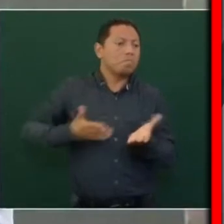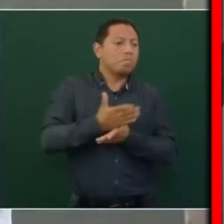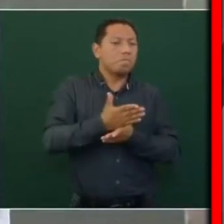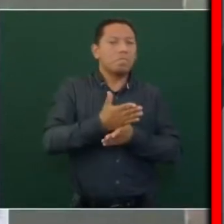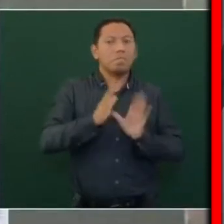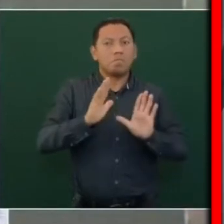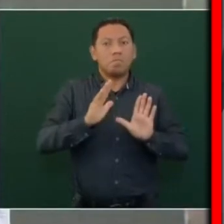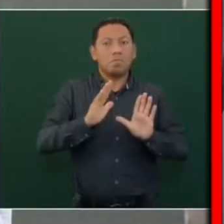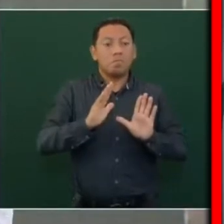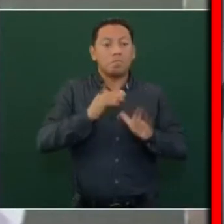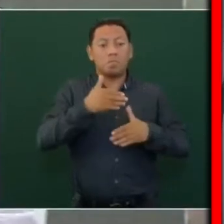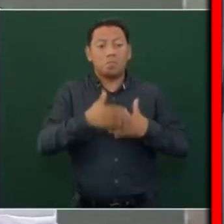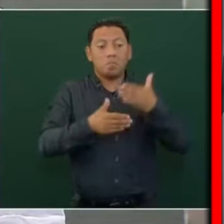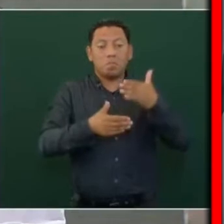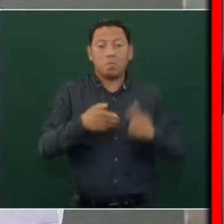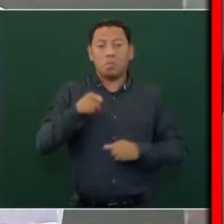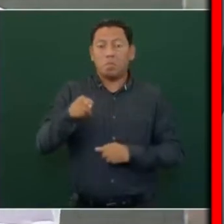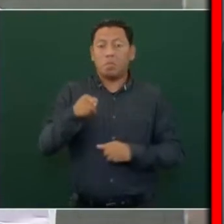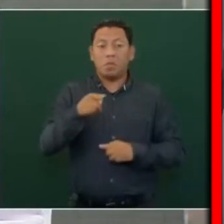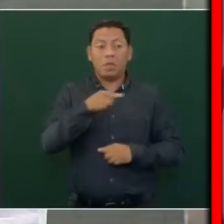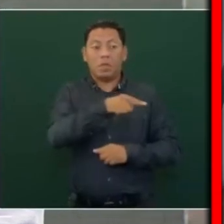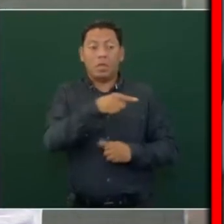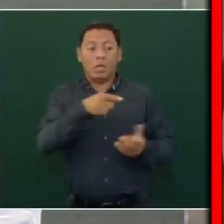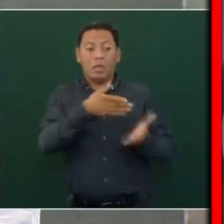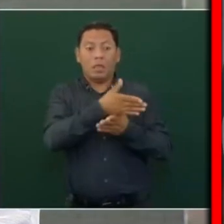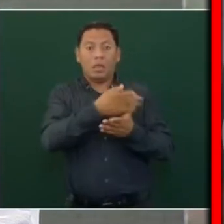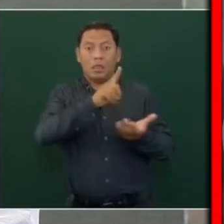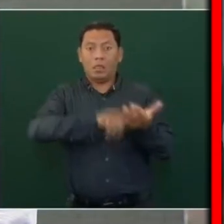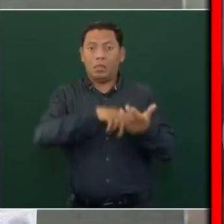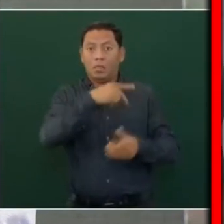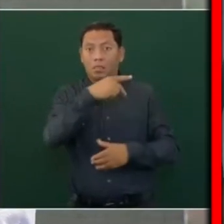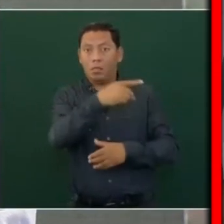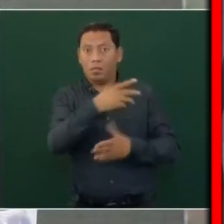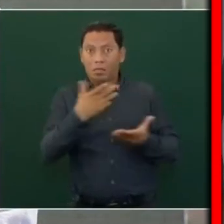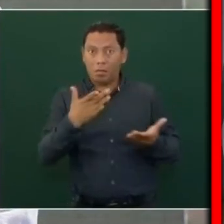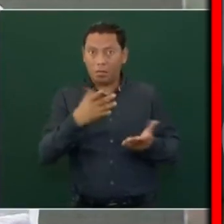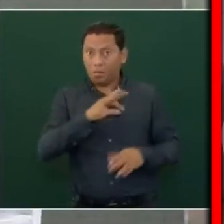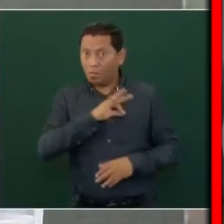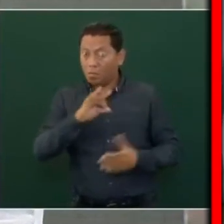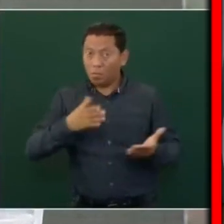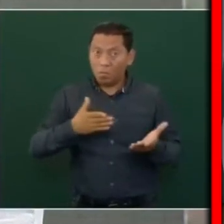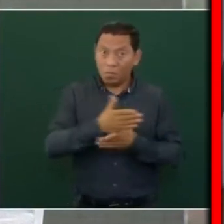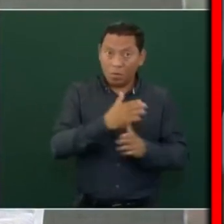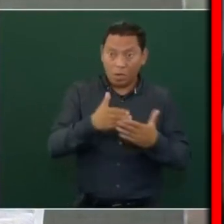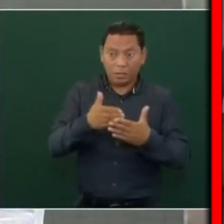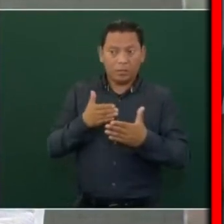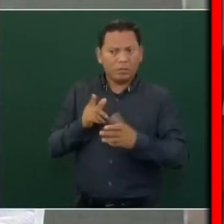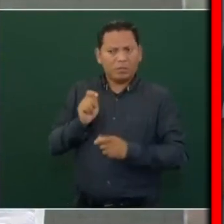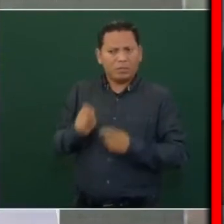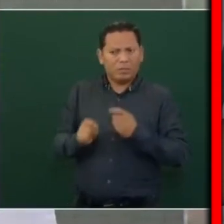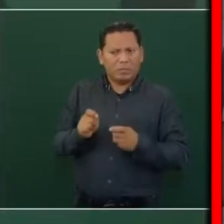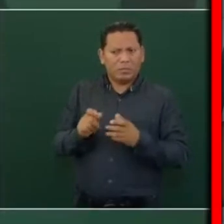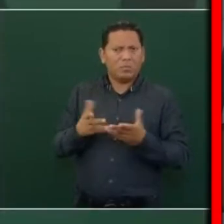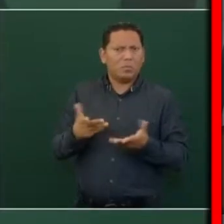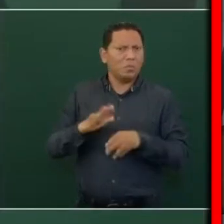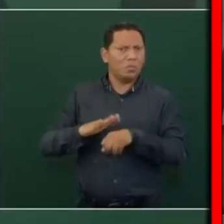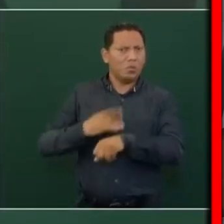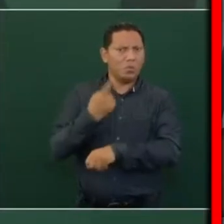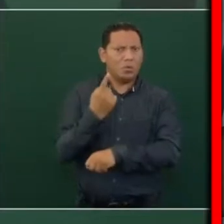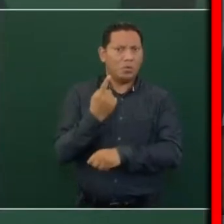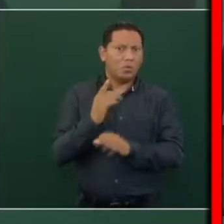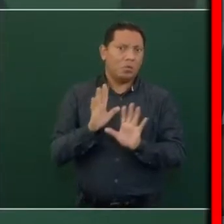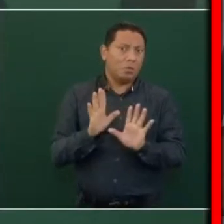Reportero le hace excelente pregunta al presidente López Obrador que cuál es la postura sobre el Poder